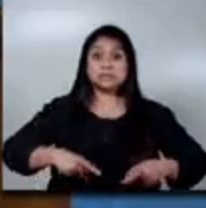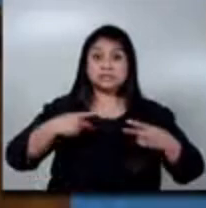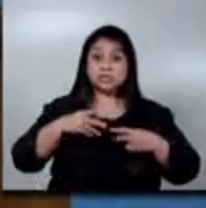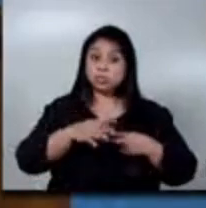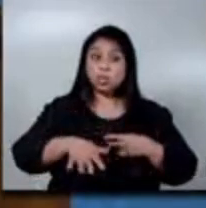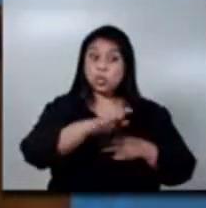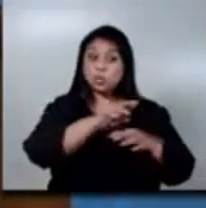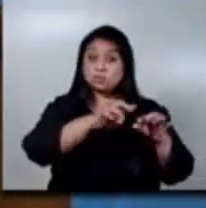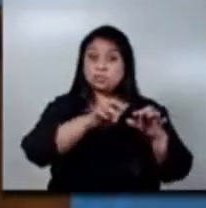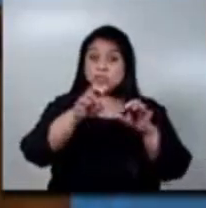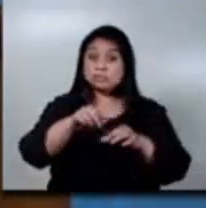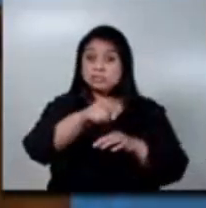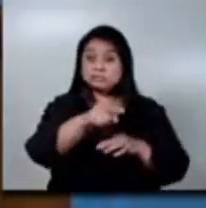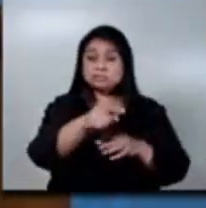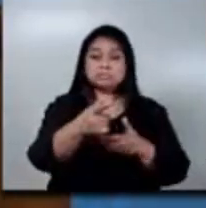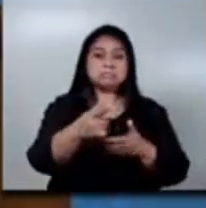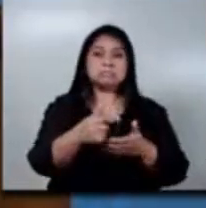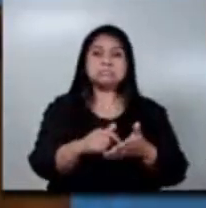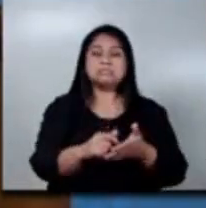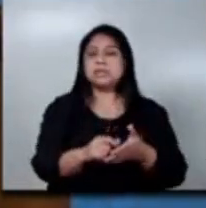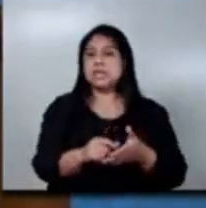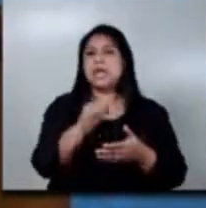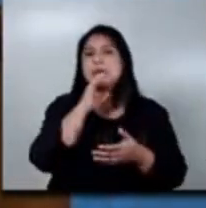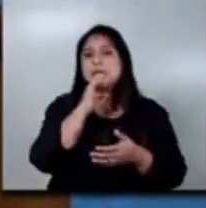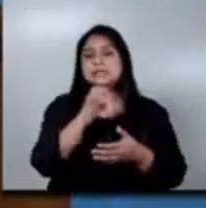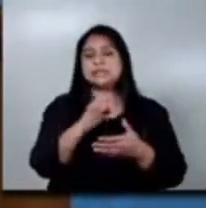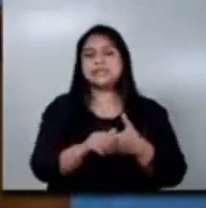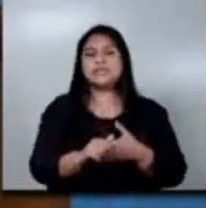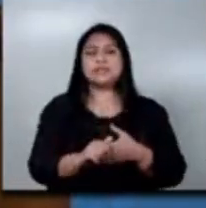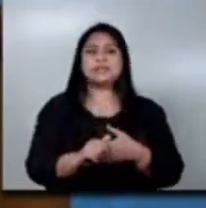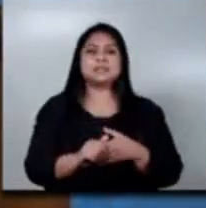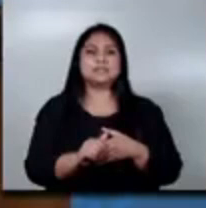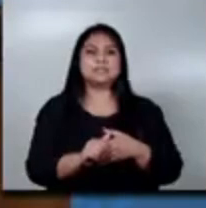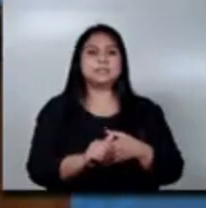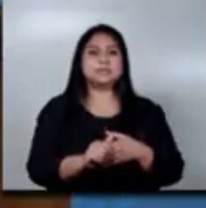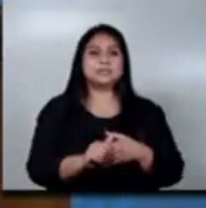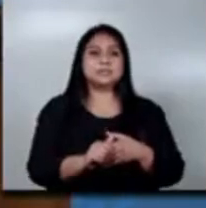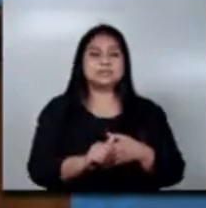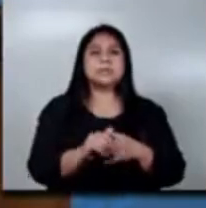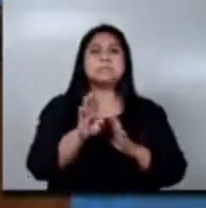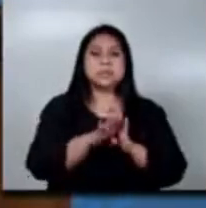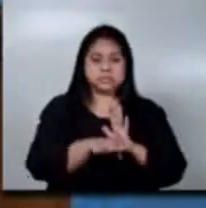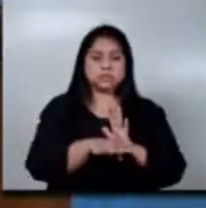pacientes es significamente reducida.